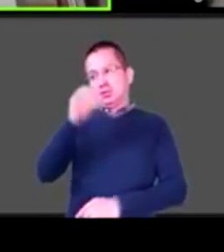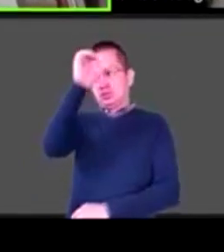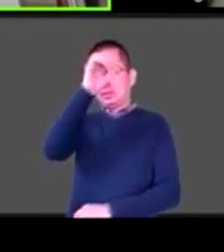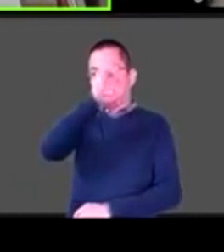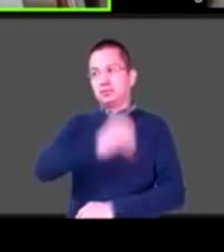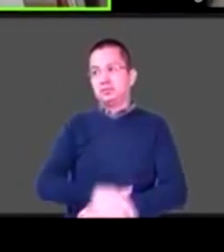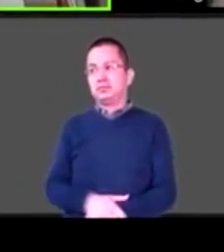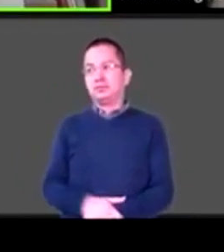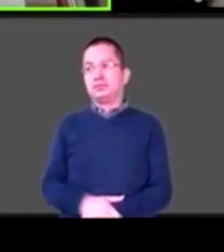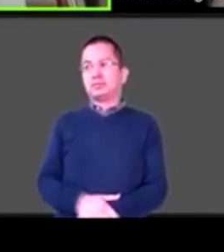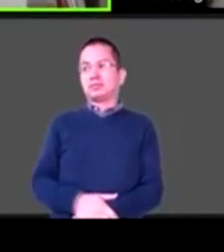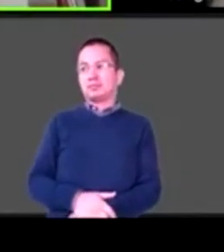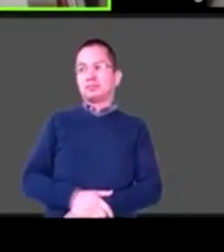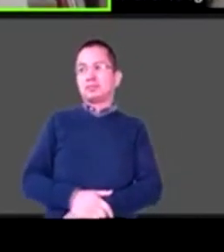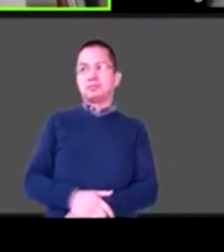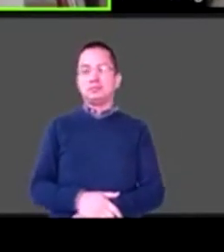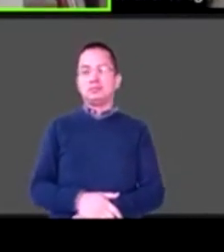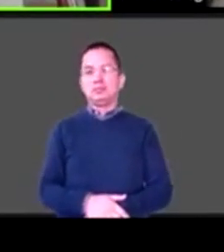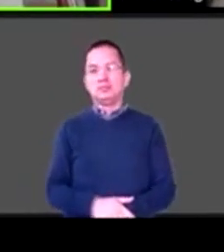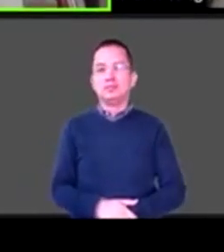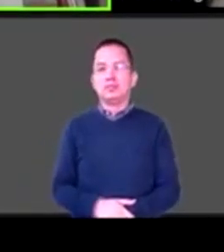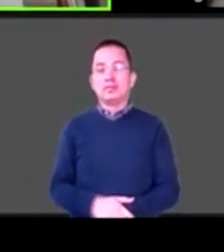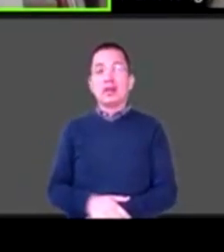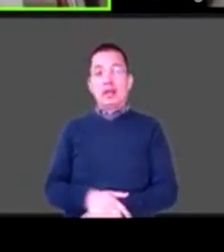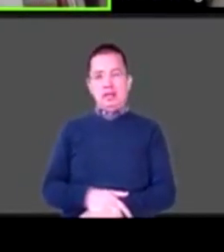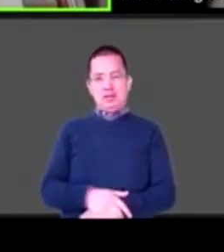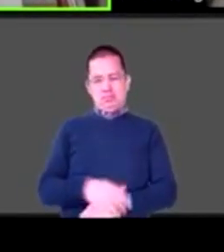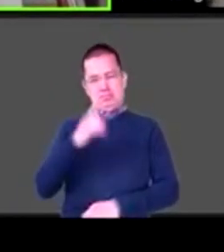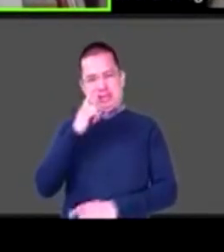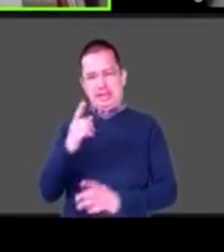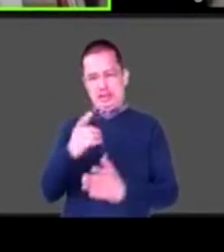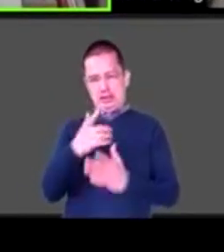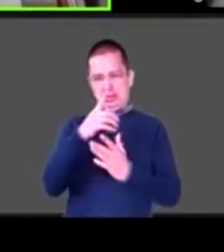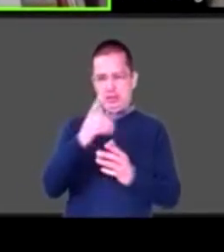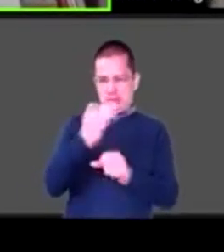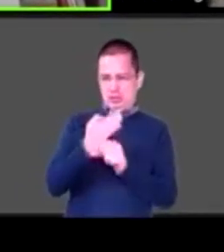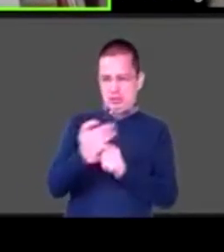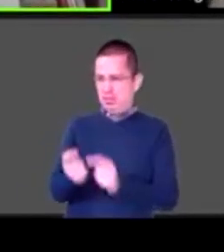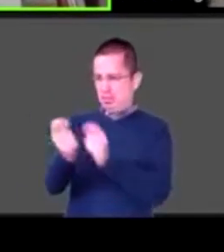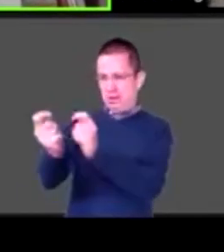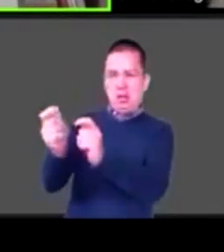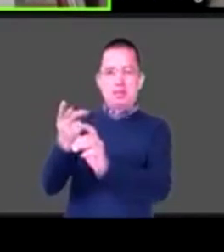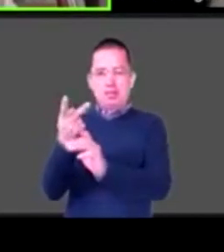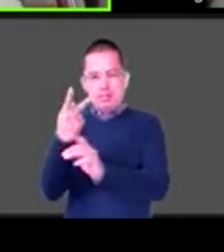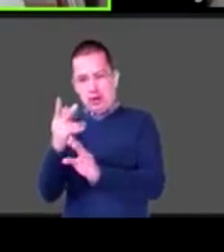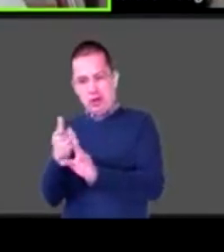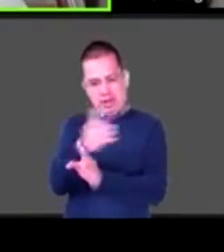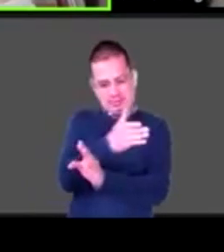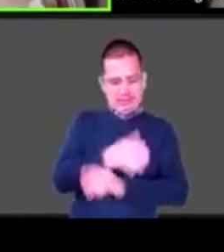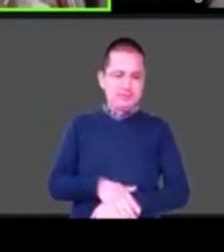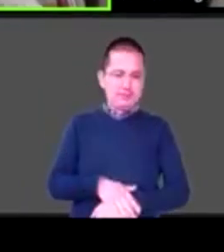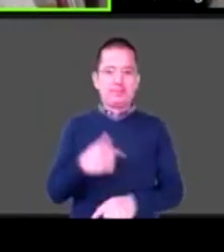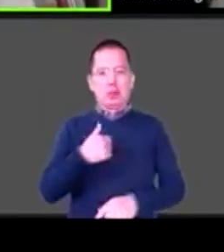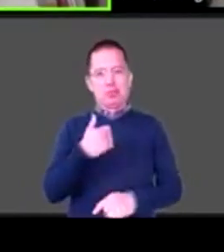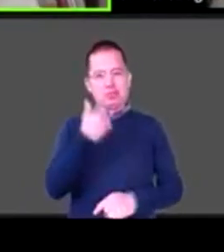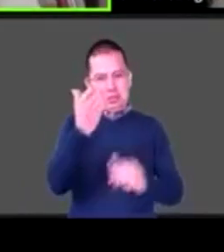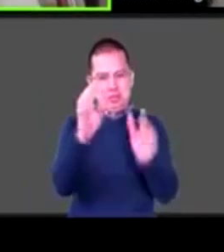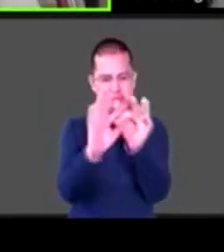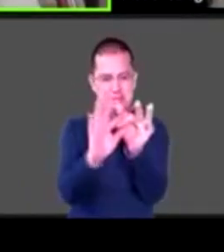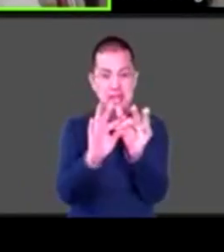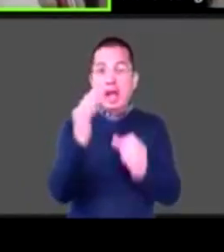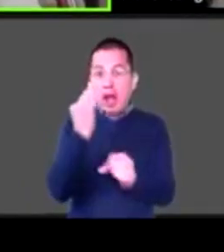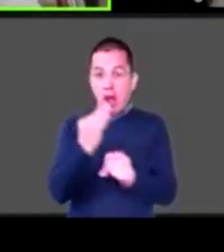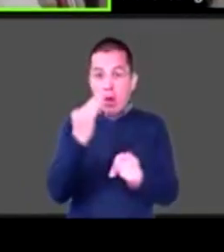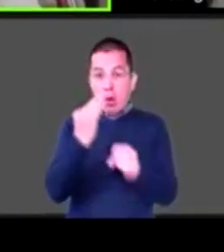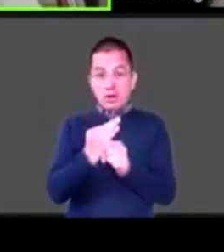Antes de darle la voz a Juventino o a Katia, les cuento que está siendo un éxito este evento. La verdad es que si